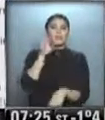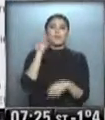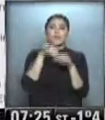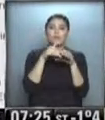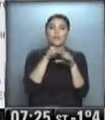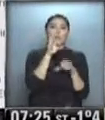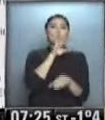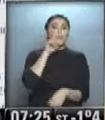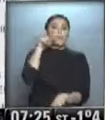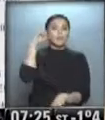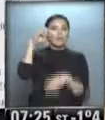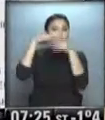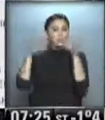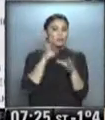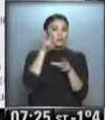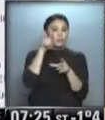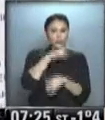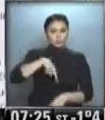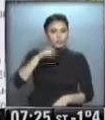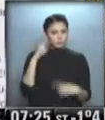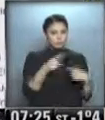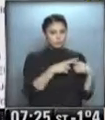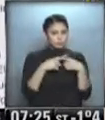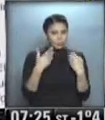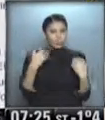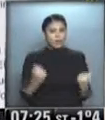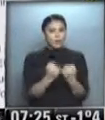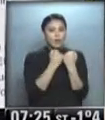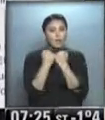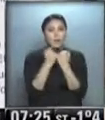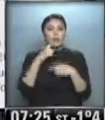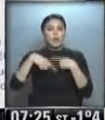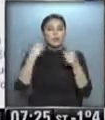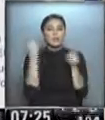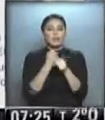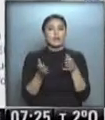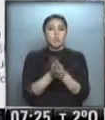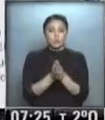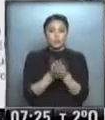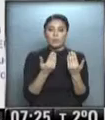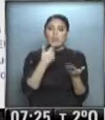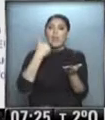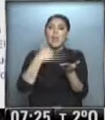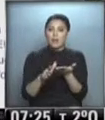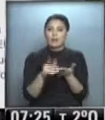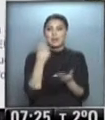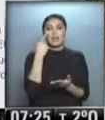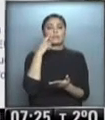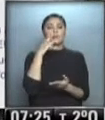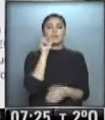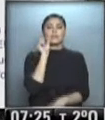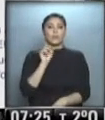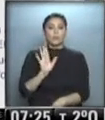de los Estados Unidos. Las partes coincidieron en seguir trabajando conjuntamente para evitar que intereses particulares